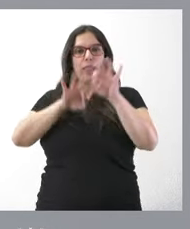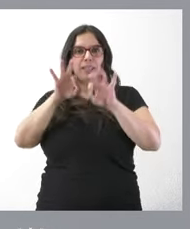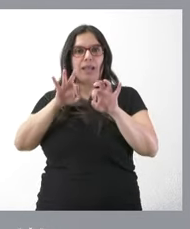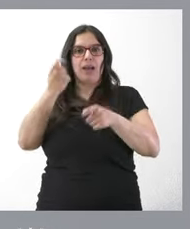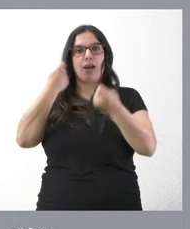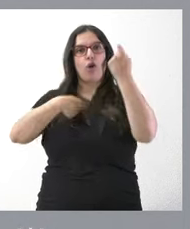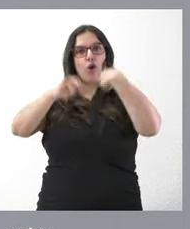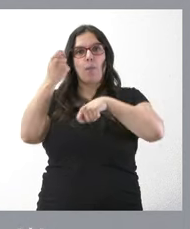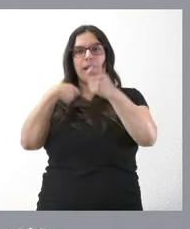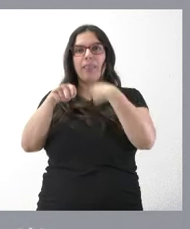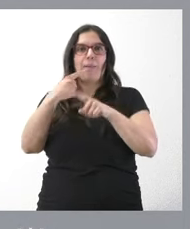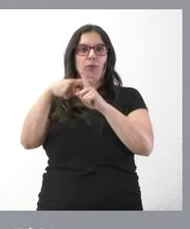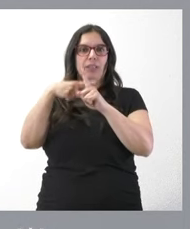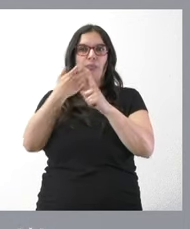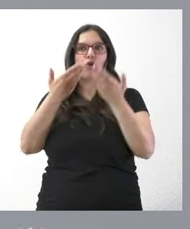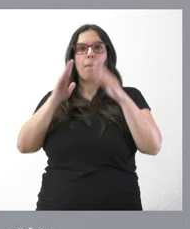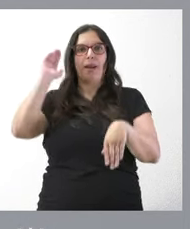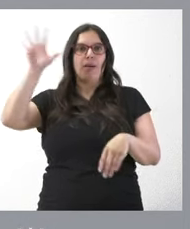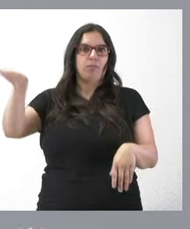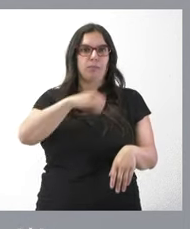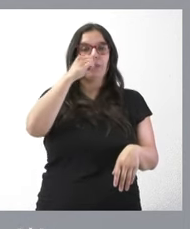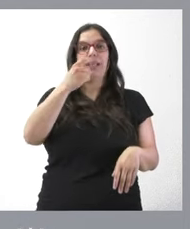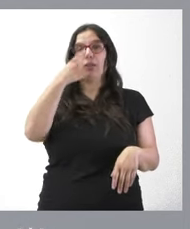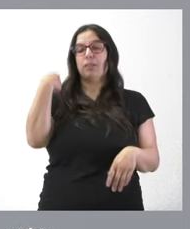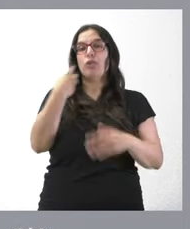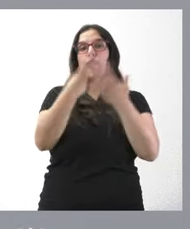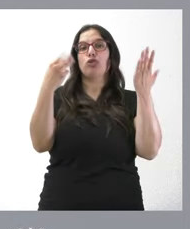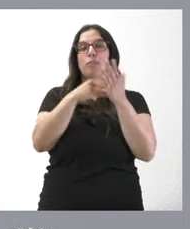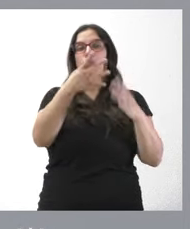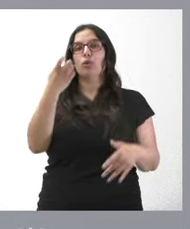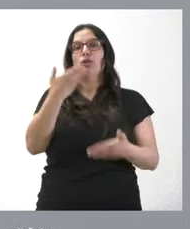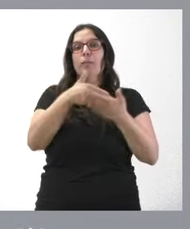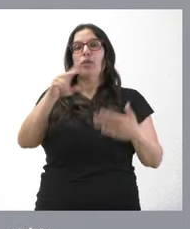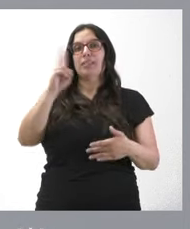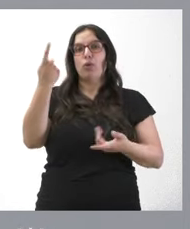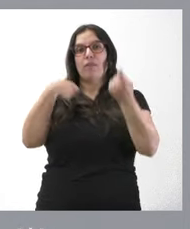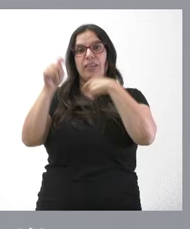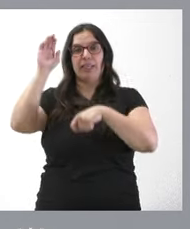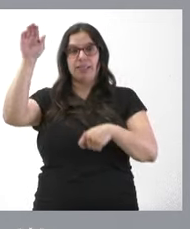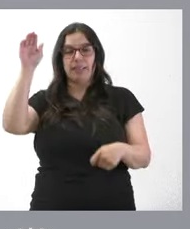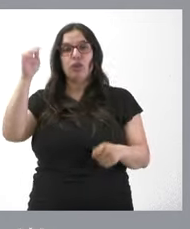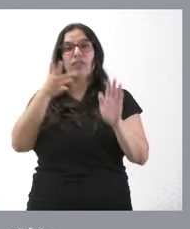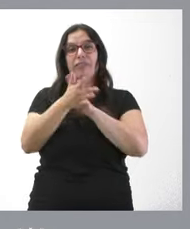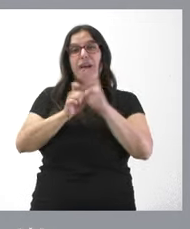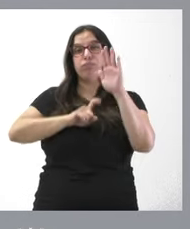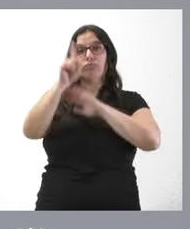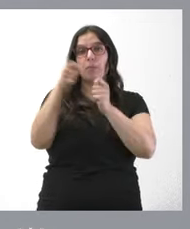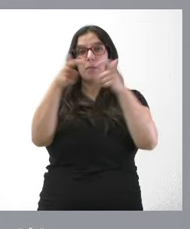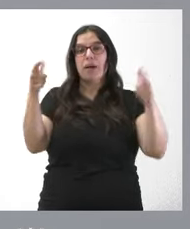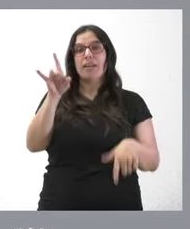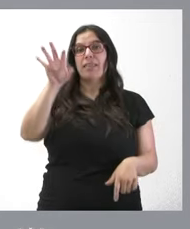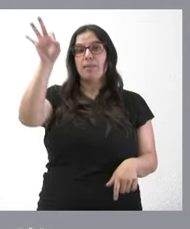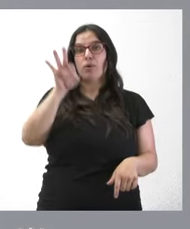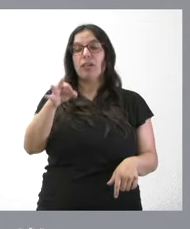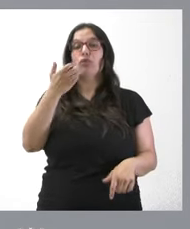exterior. En concreto, el año pasado, 18.400 millones de euros de exportaciones, con un aumento del casi 15% cuando